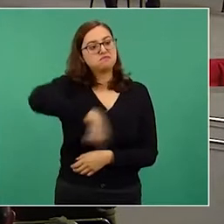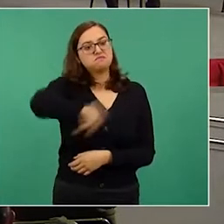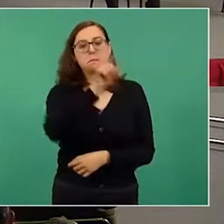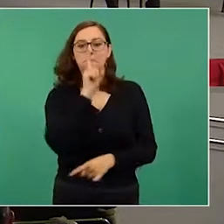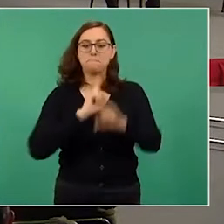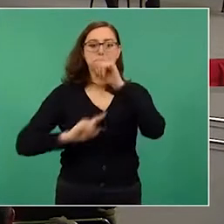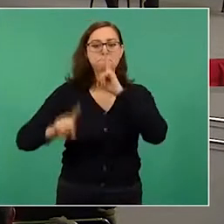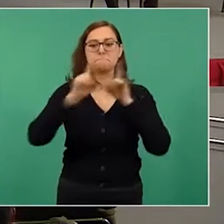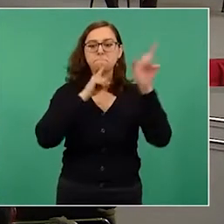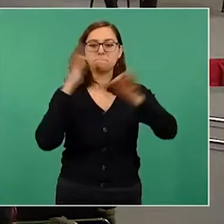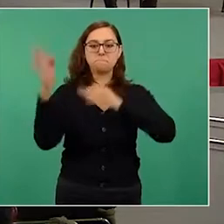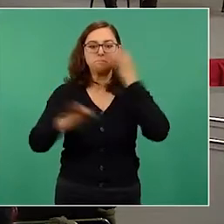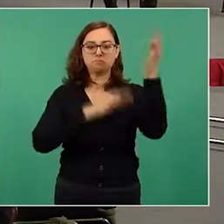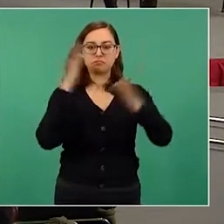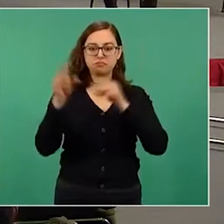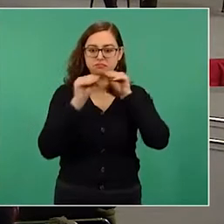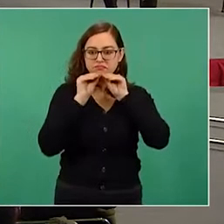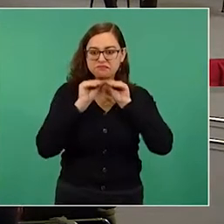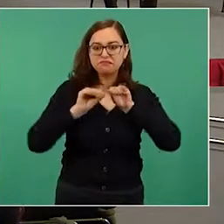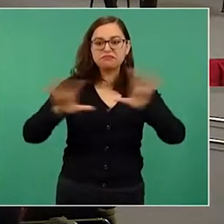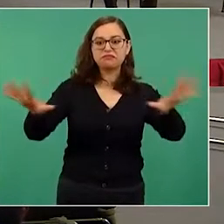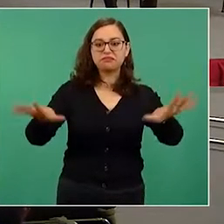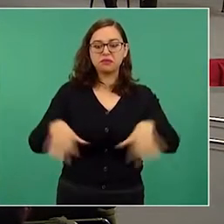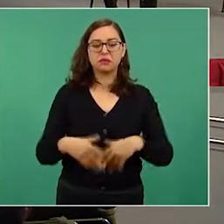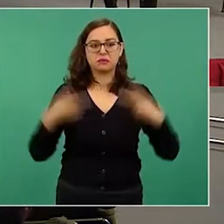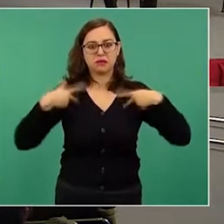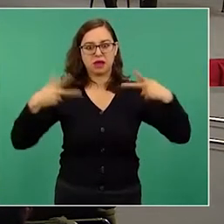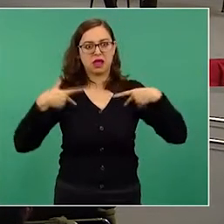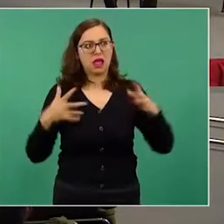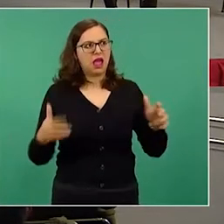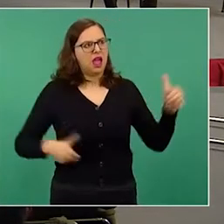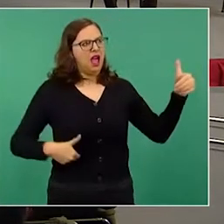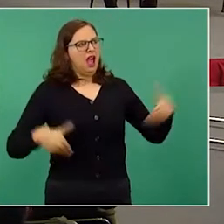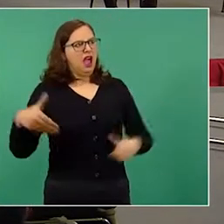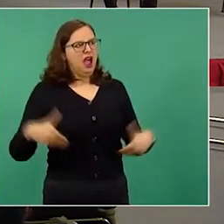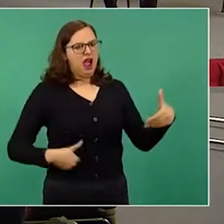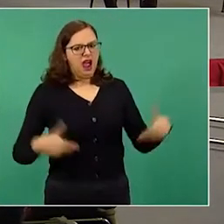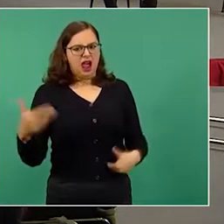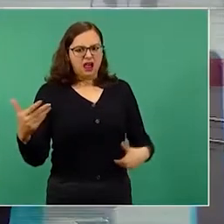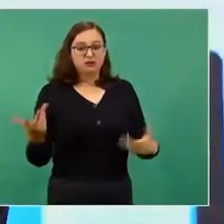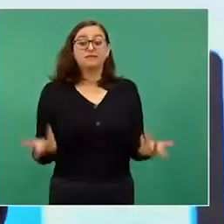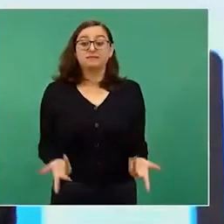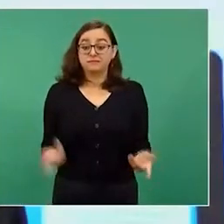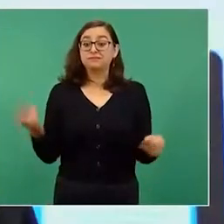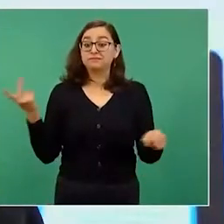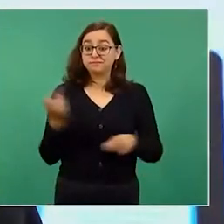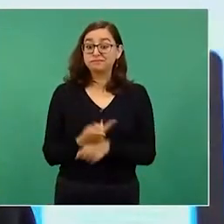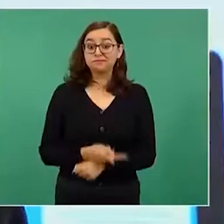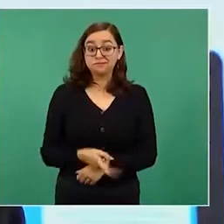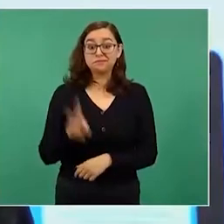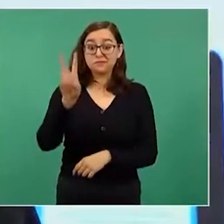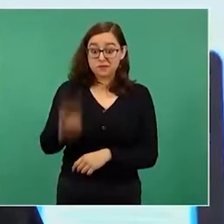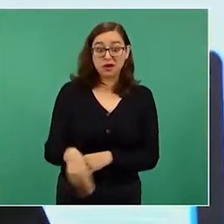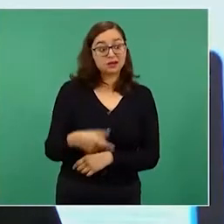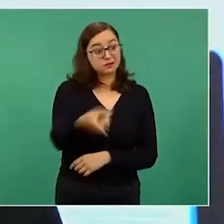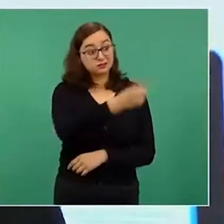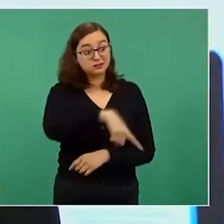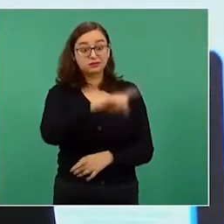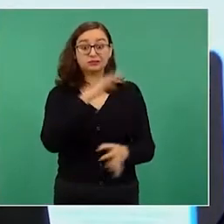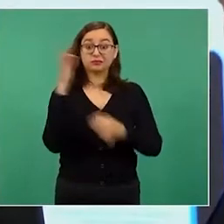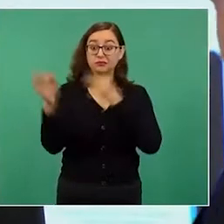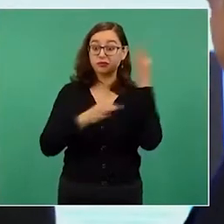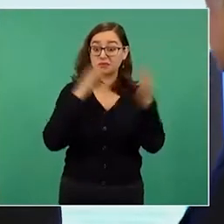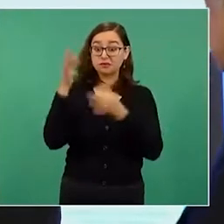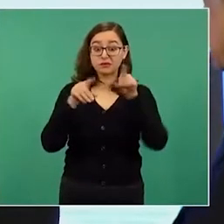para causar malestar en la sociedad. Existe una campaña en medios y redes en contra del